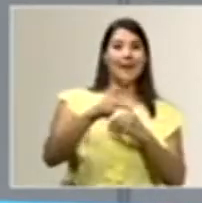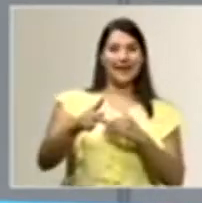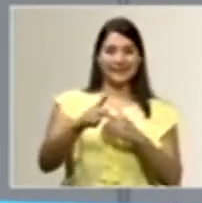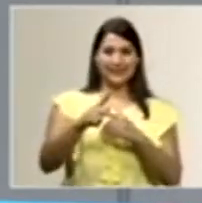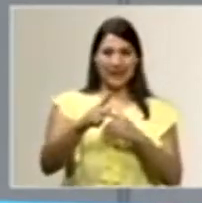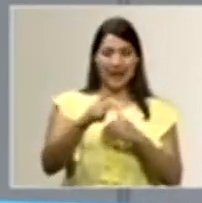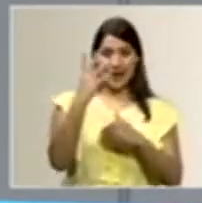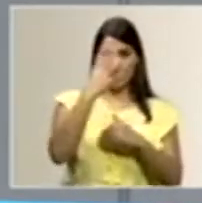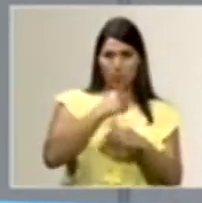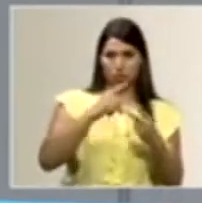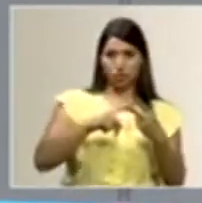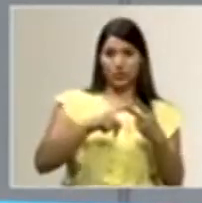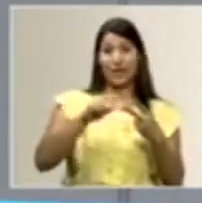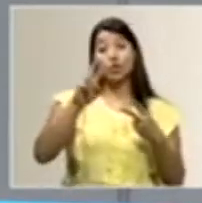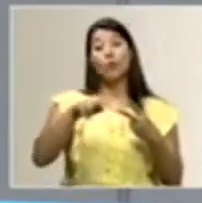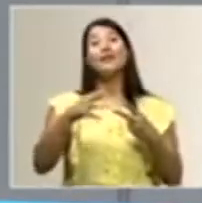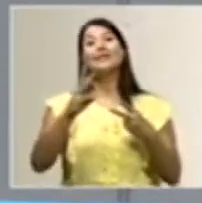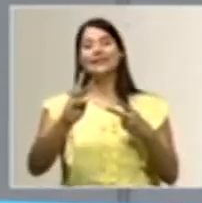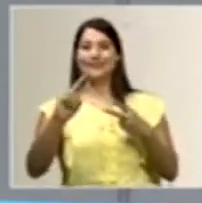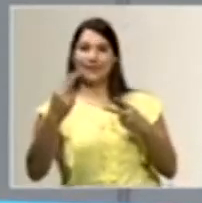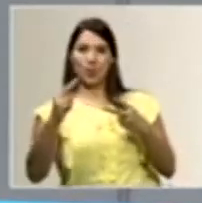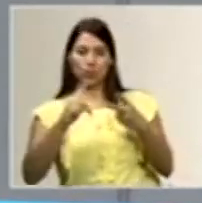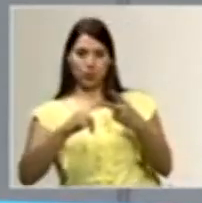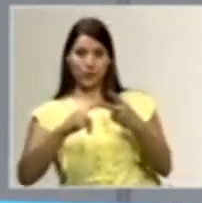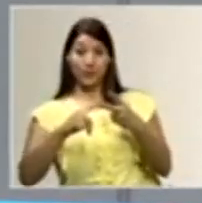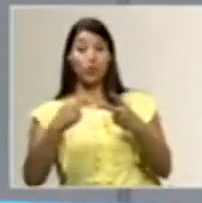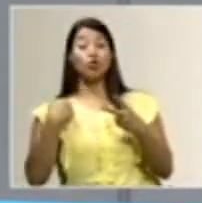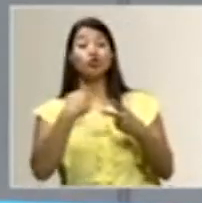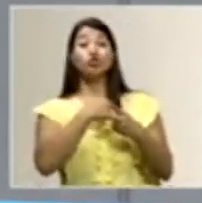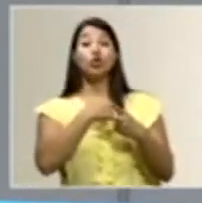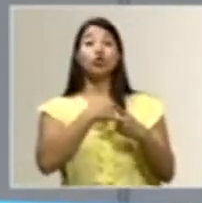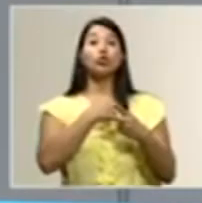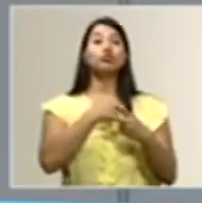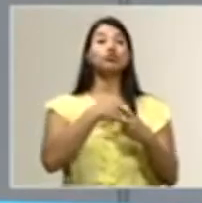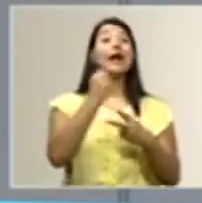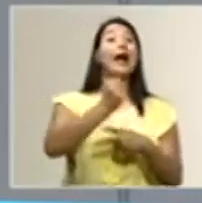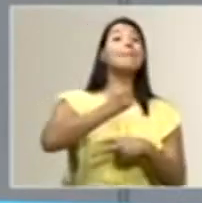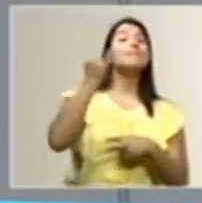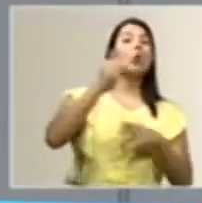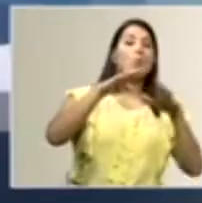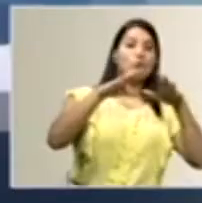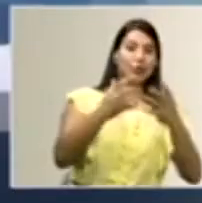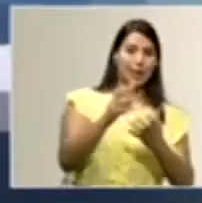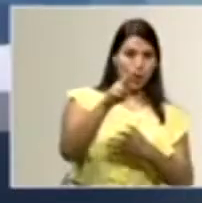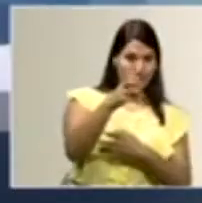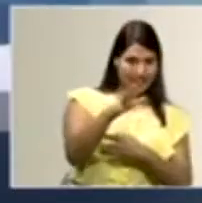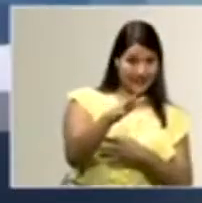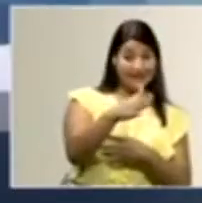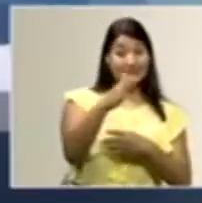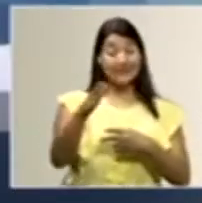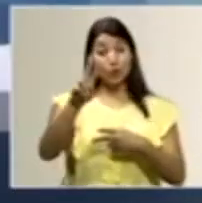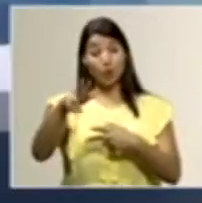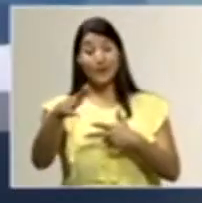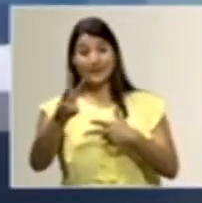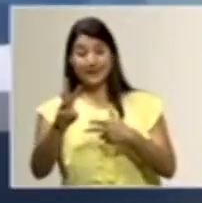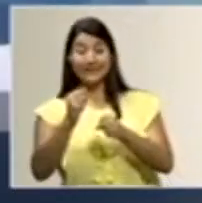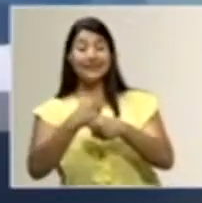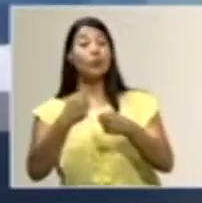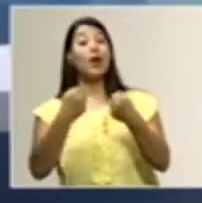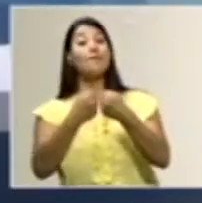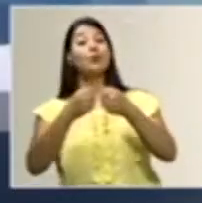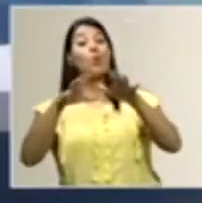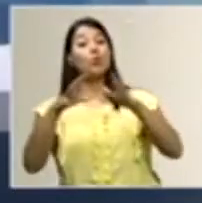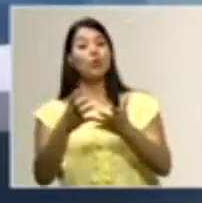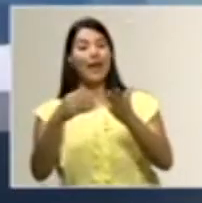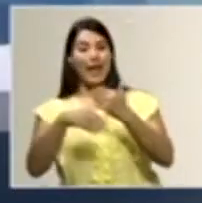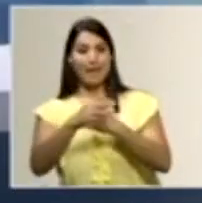2016, después de que quedamos campeones mundiales en el 2015, en el 2016 se realizó un campeonato mundial en Playa Jacó. Ahora